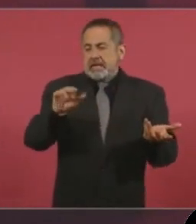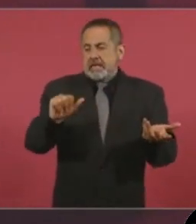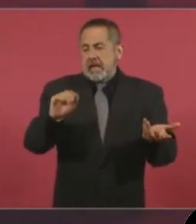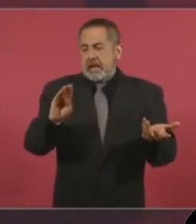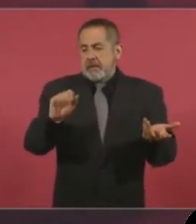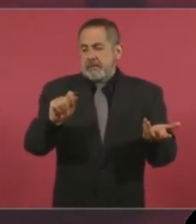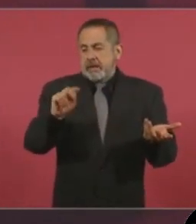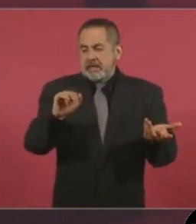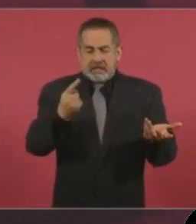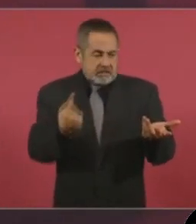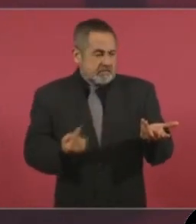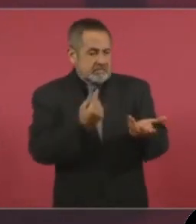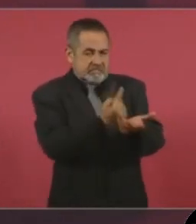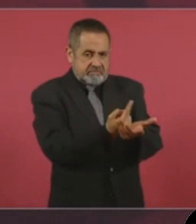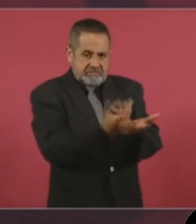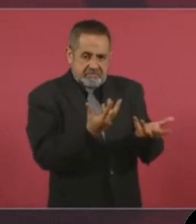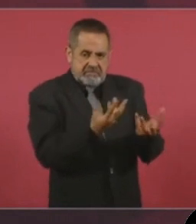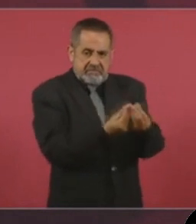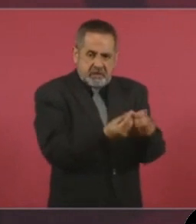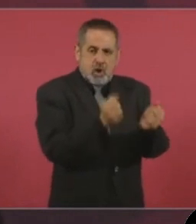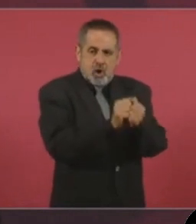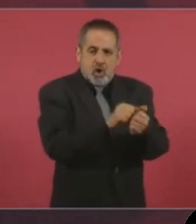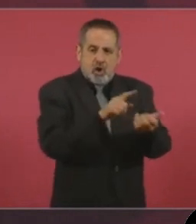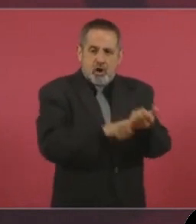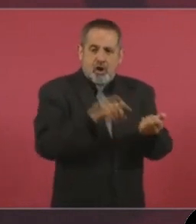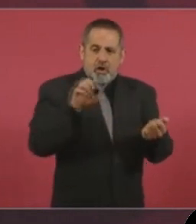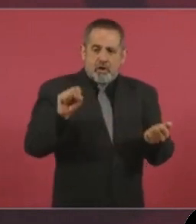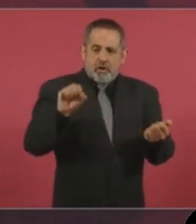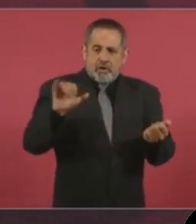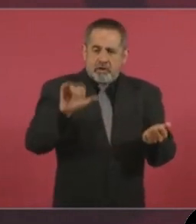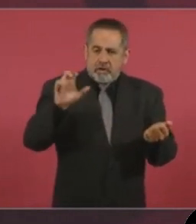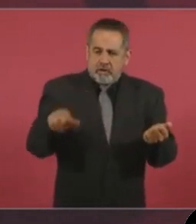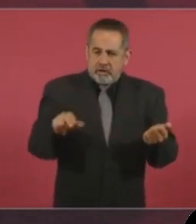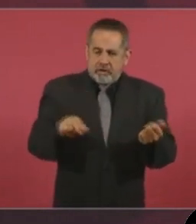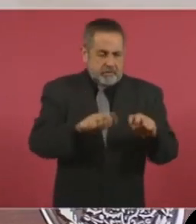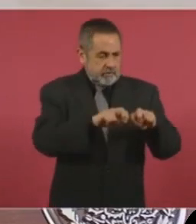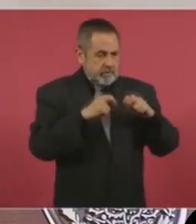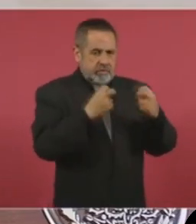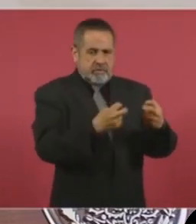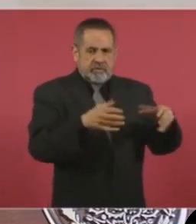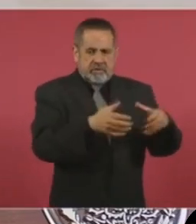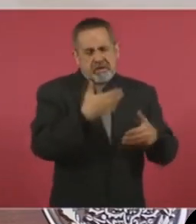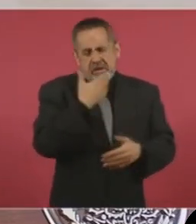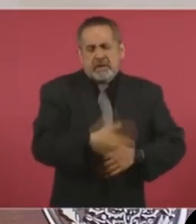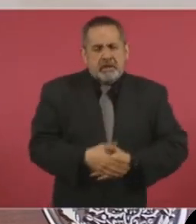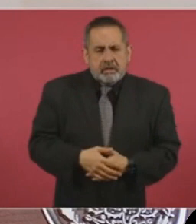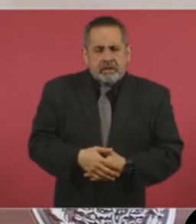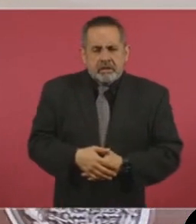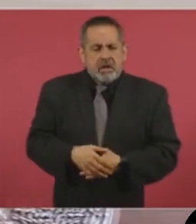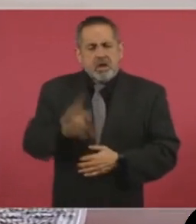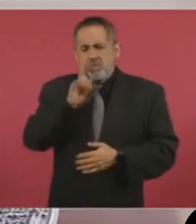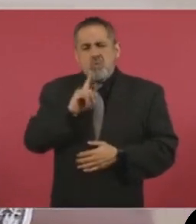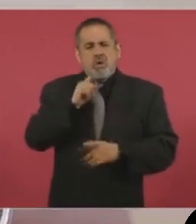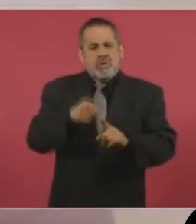a la Suprema Corte. Pues es una mujer